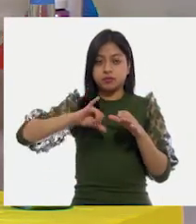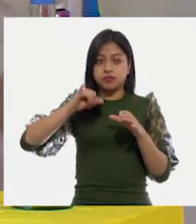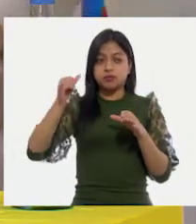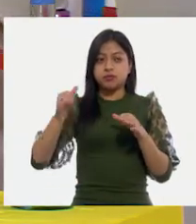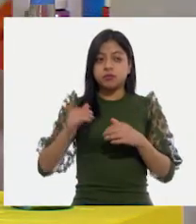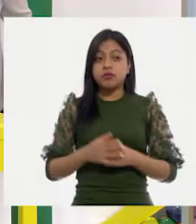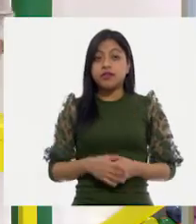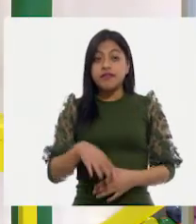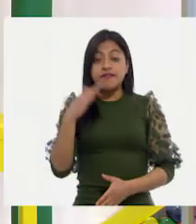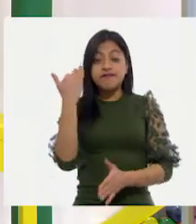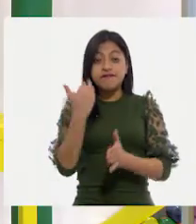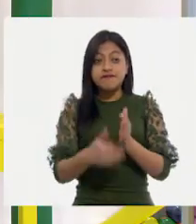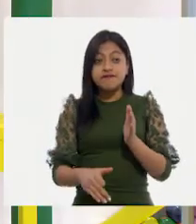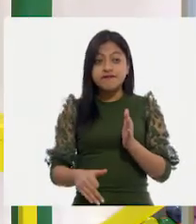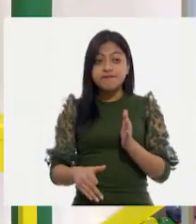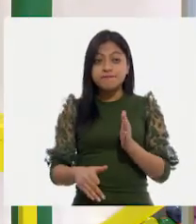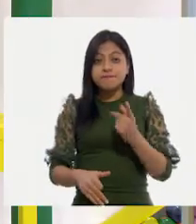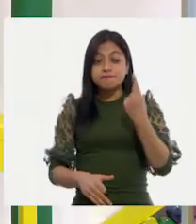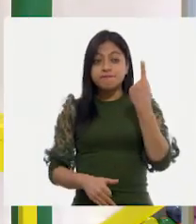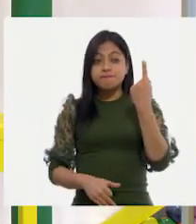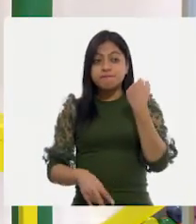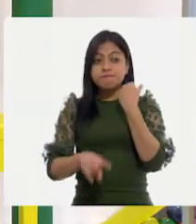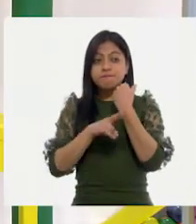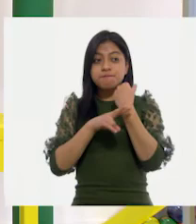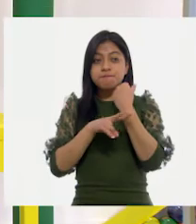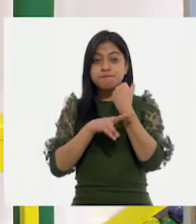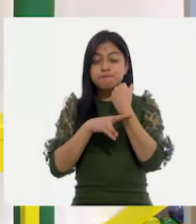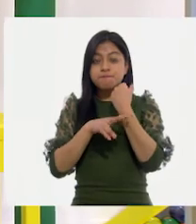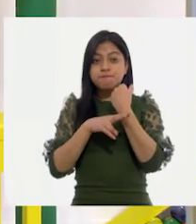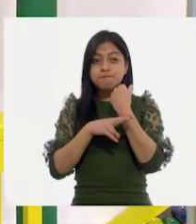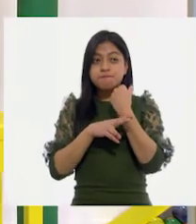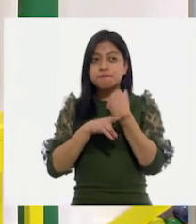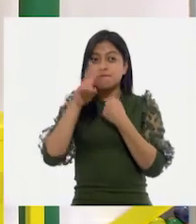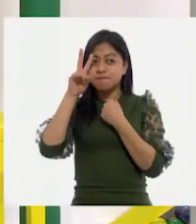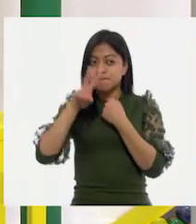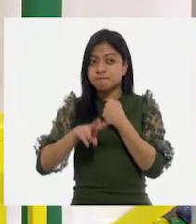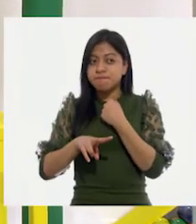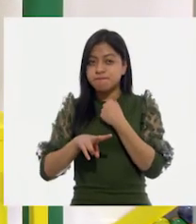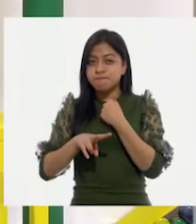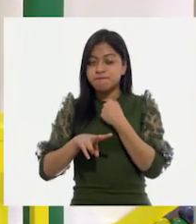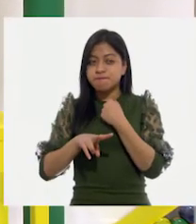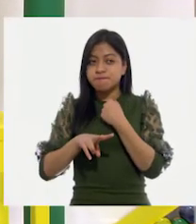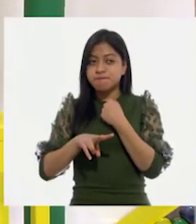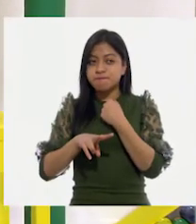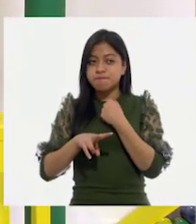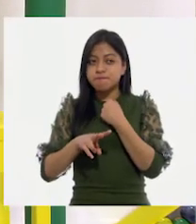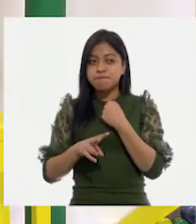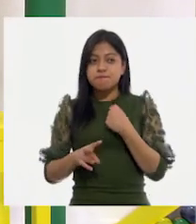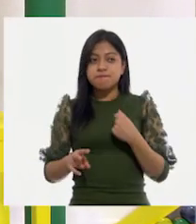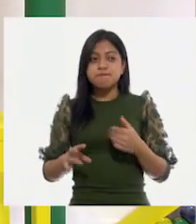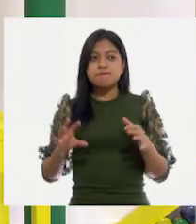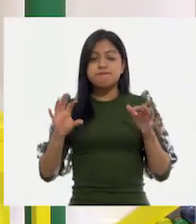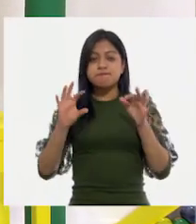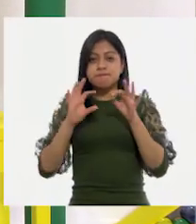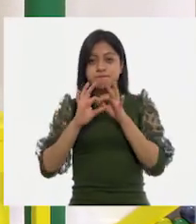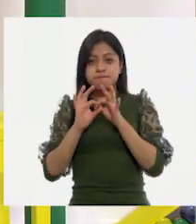Y te falta un vaso. Vaso. Ay, solo me queda un vaso. ¿Será que pueda llenar toda la botella con solo ese vaso?